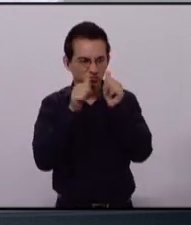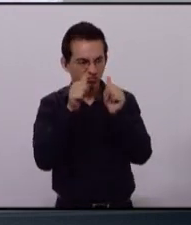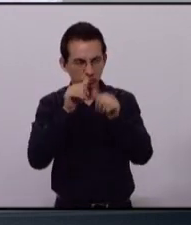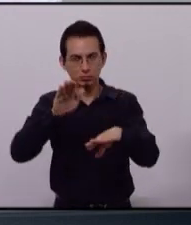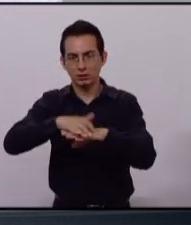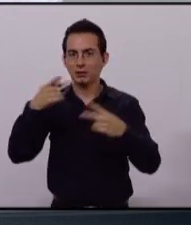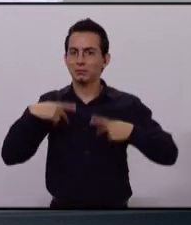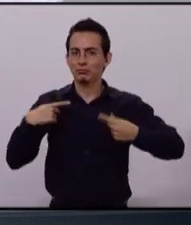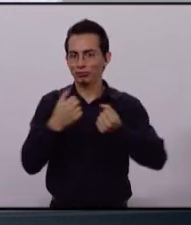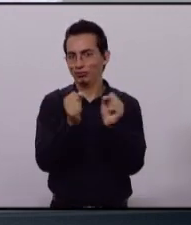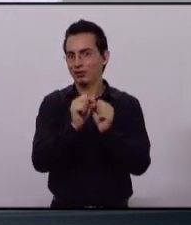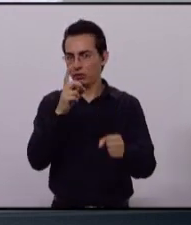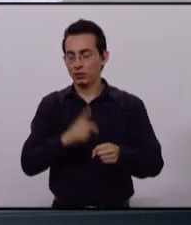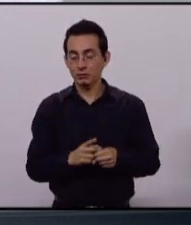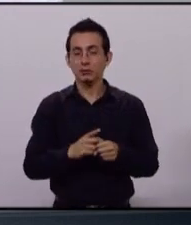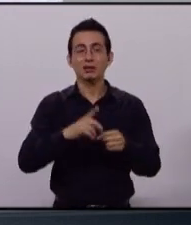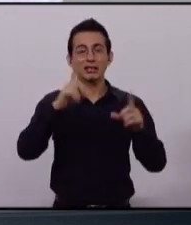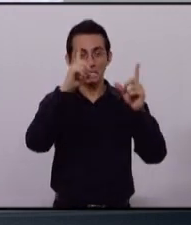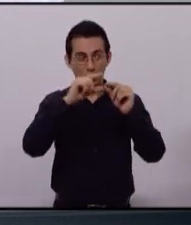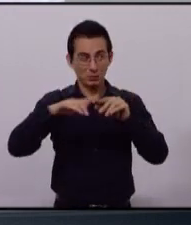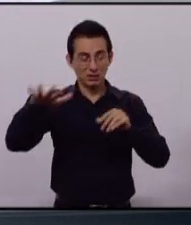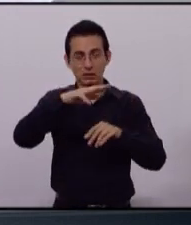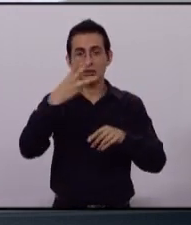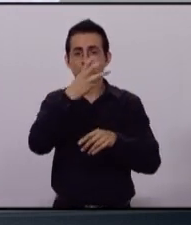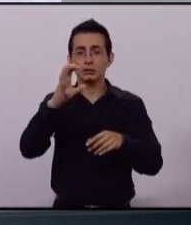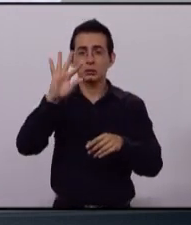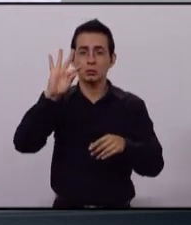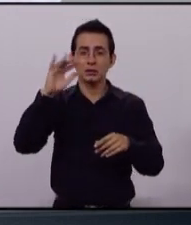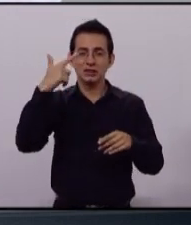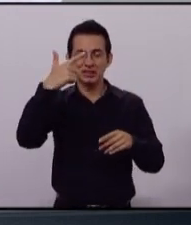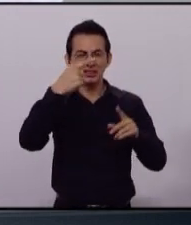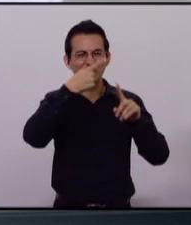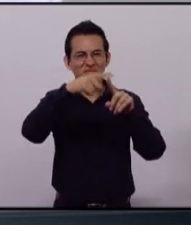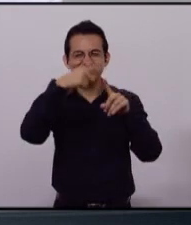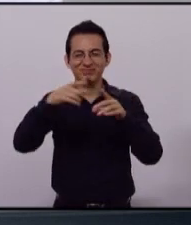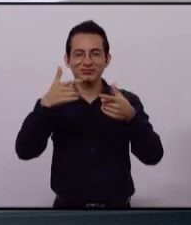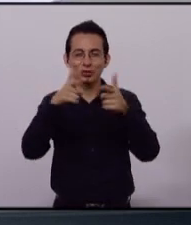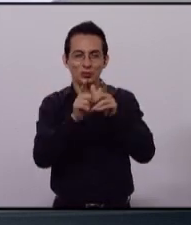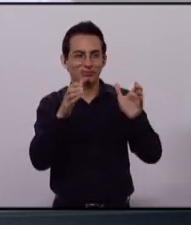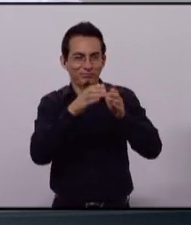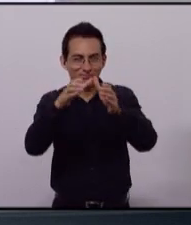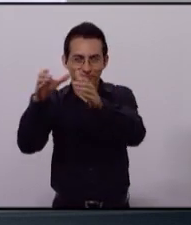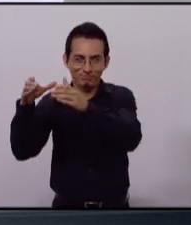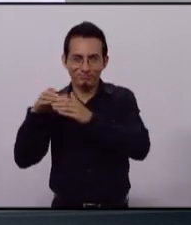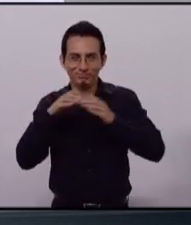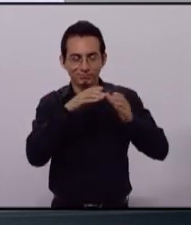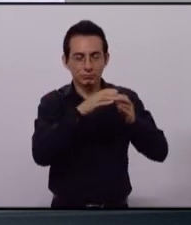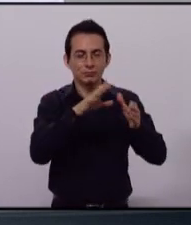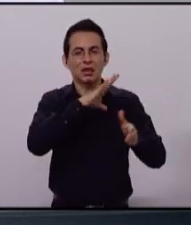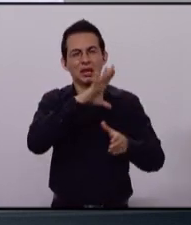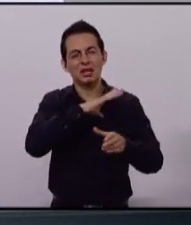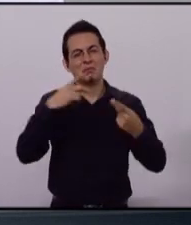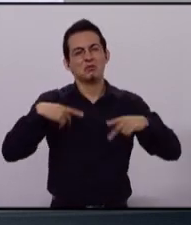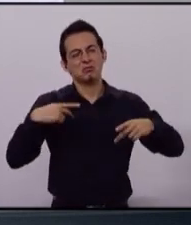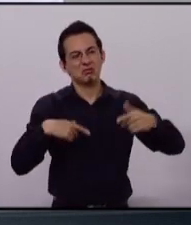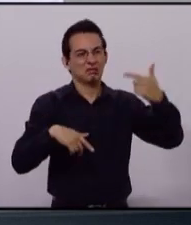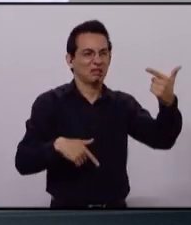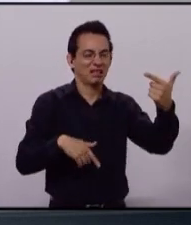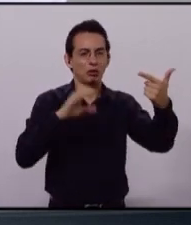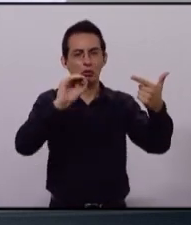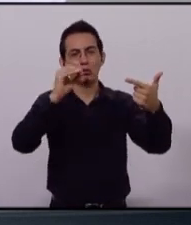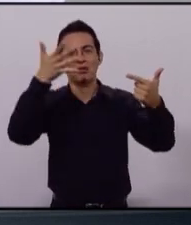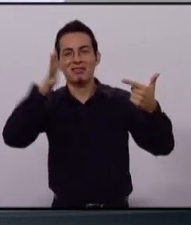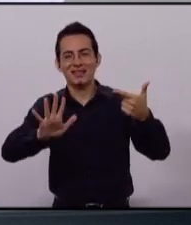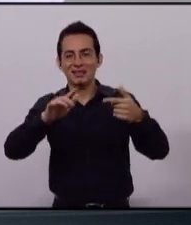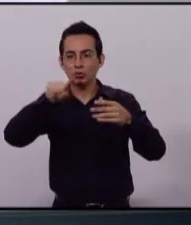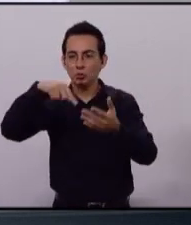Zapopan cuenta con 447 seccionales electorales. Algunas se comprenden de 7 a 10 manzanas.